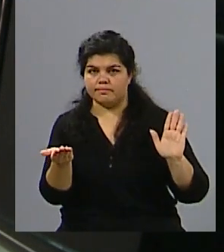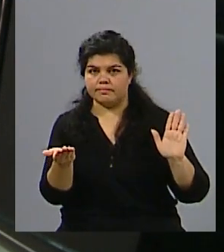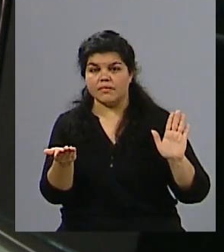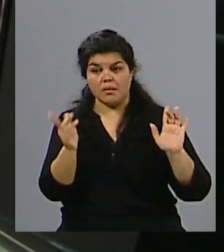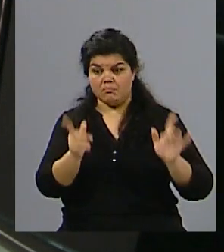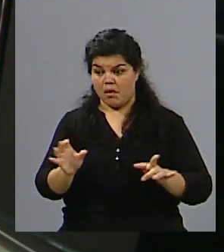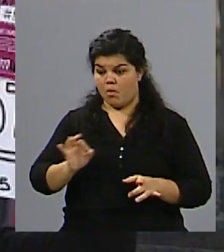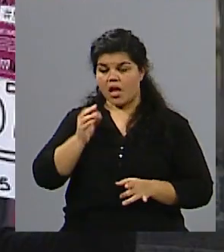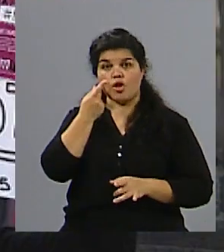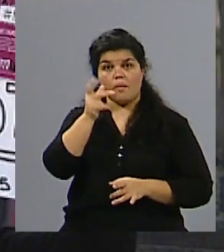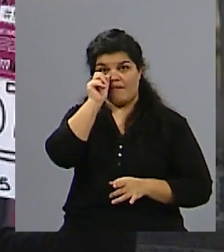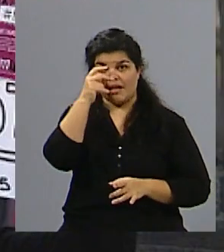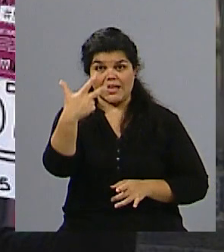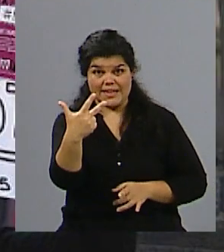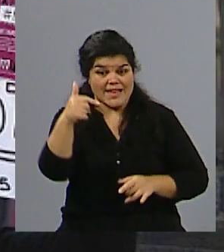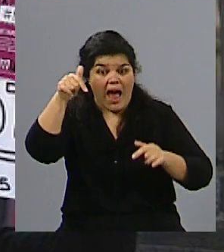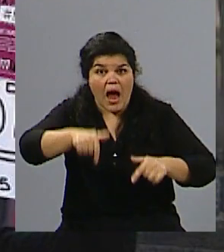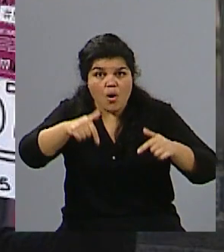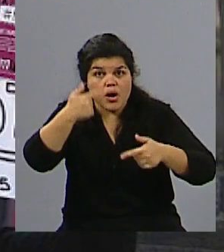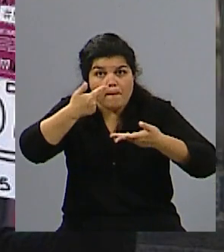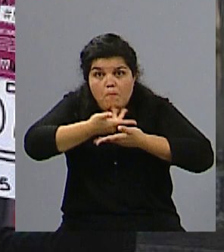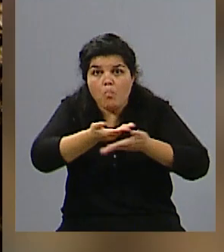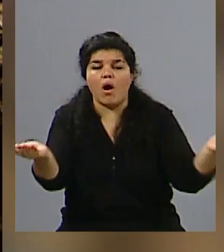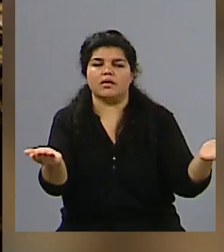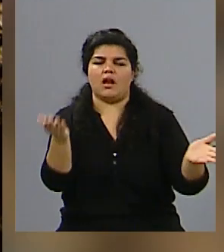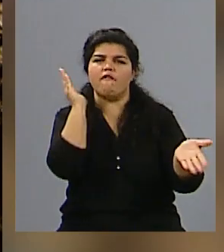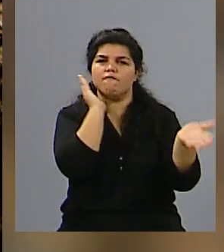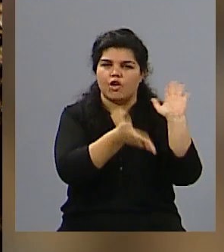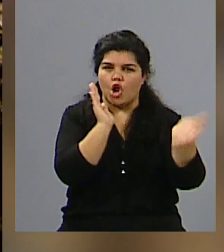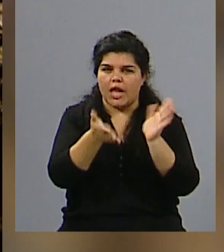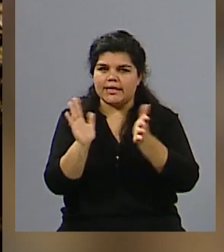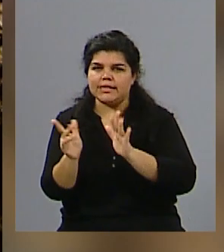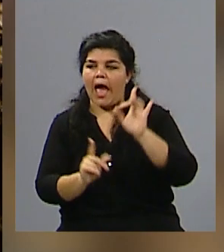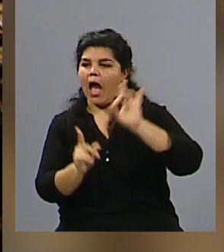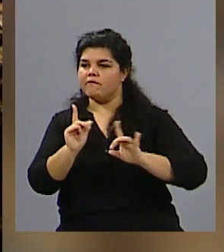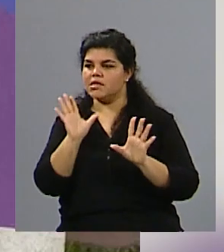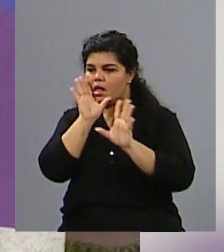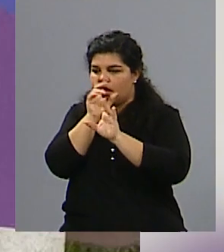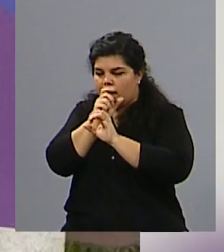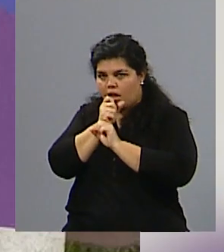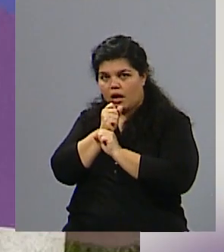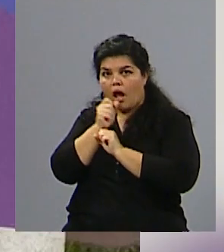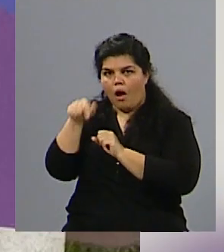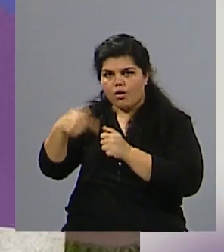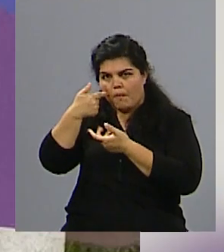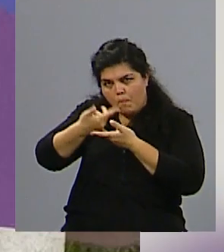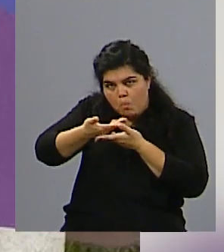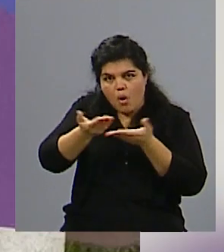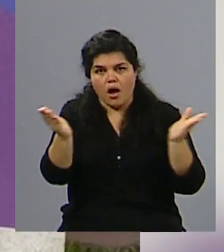2023, nos toca visibilizar violencias de las que quizás no se ha hablado tanto. Me refiero